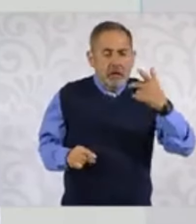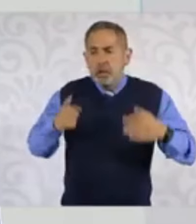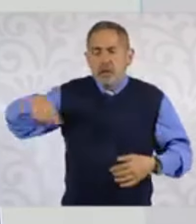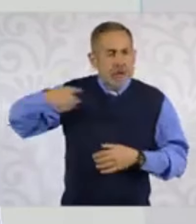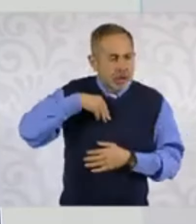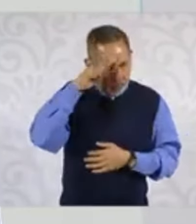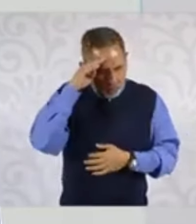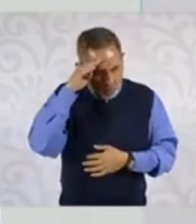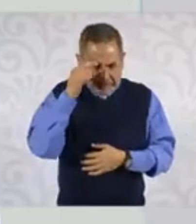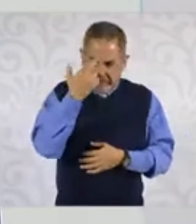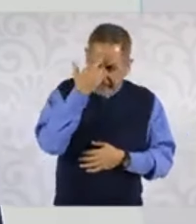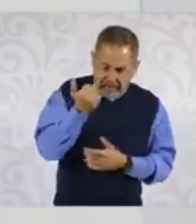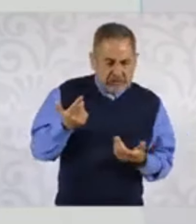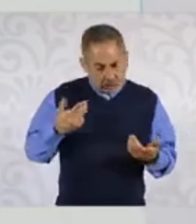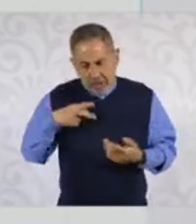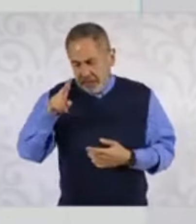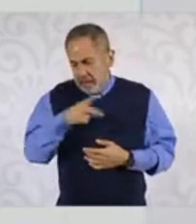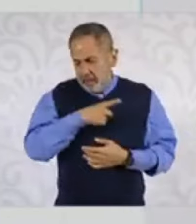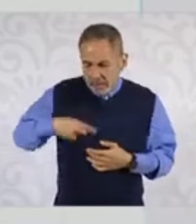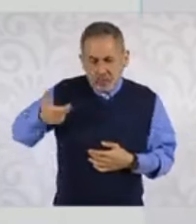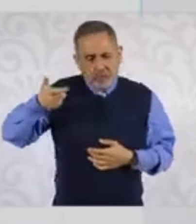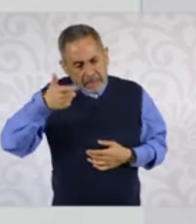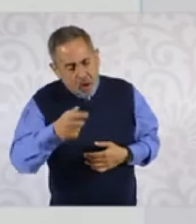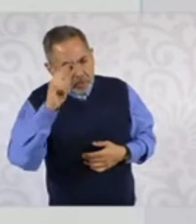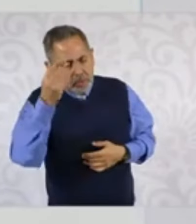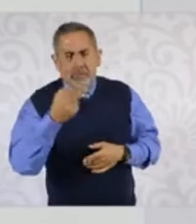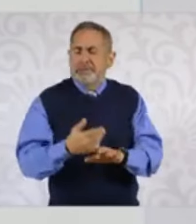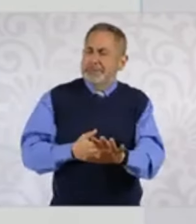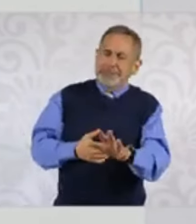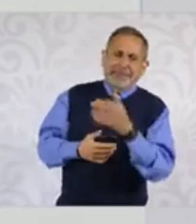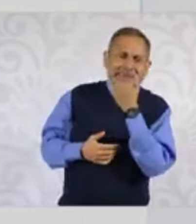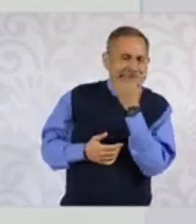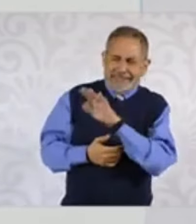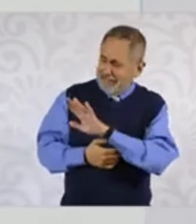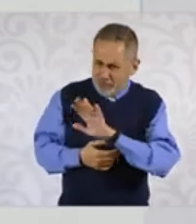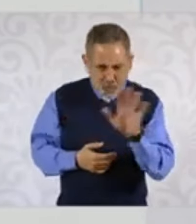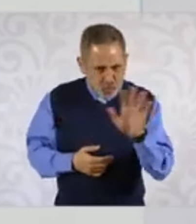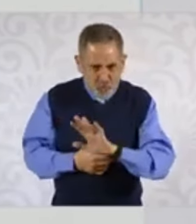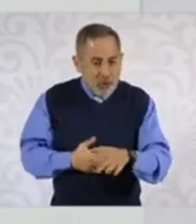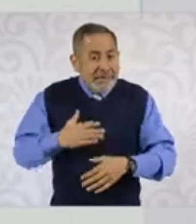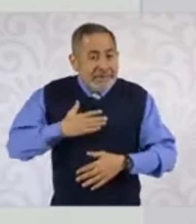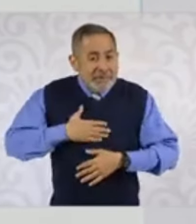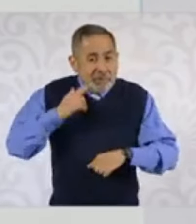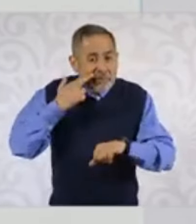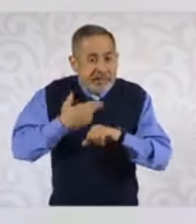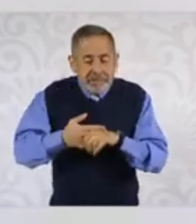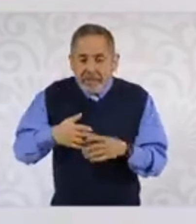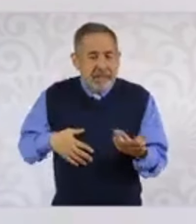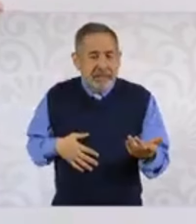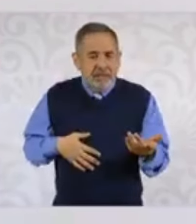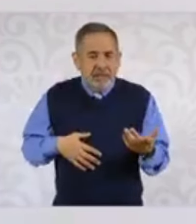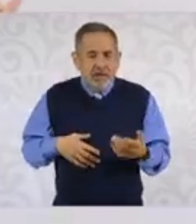quincena cobran su quincena normal por estar laburando en el IMSS-Bienestar. Esto significa,